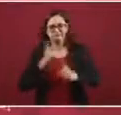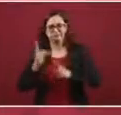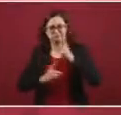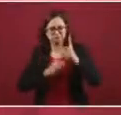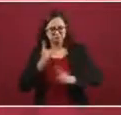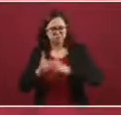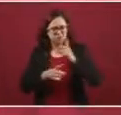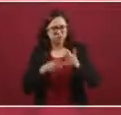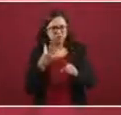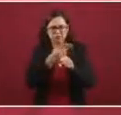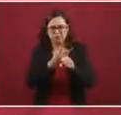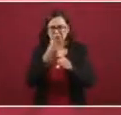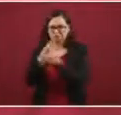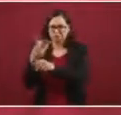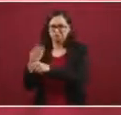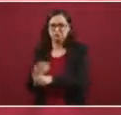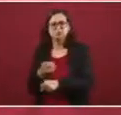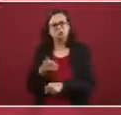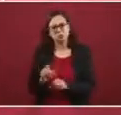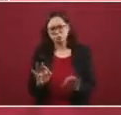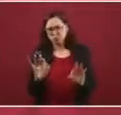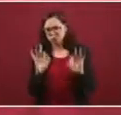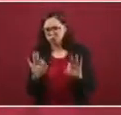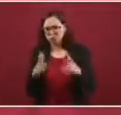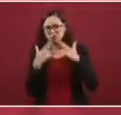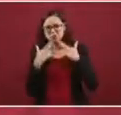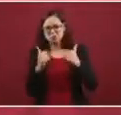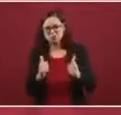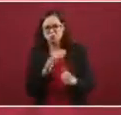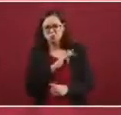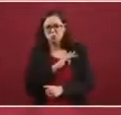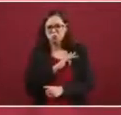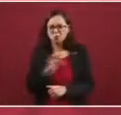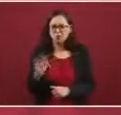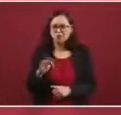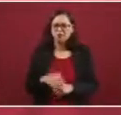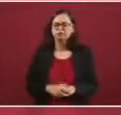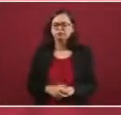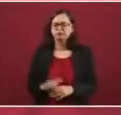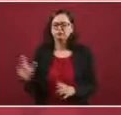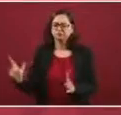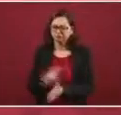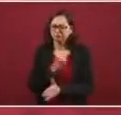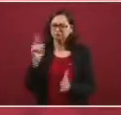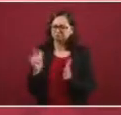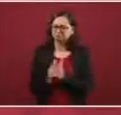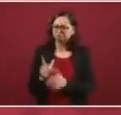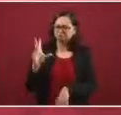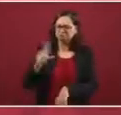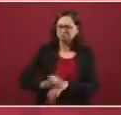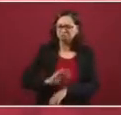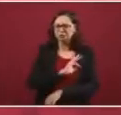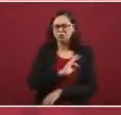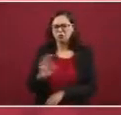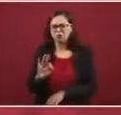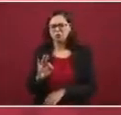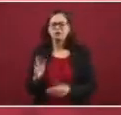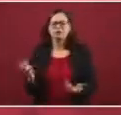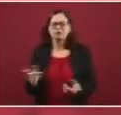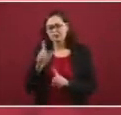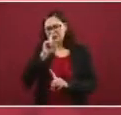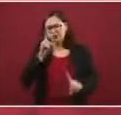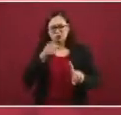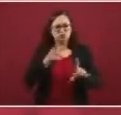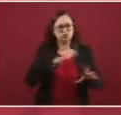características muy especiales para hacer eso. Nuestra legislación no lo permite, ¿por qué no lo permite? Porque puede ser para fines sociales o fines